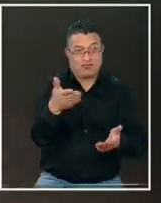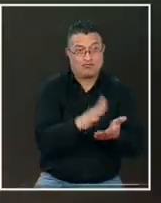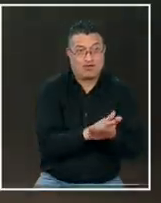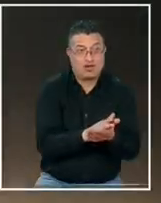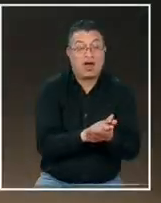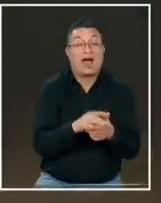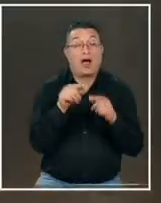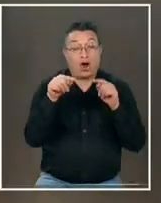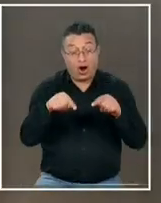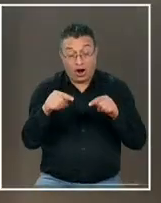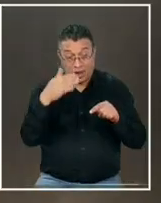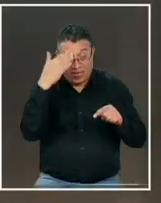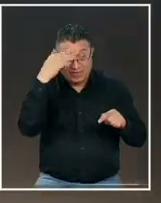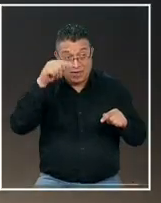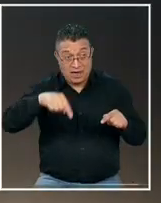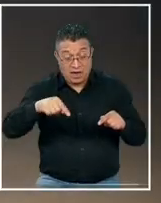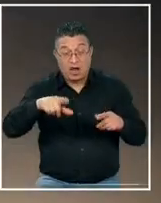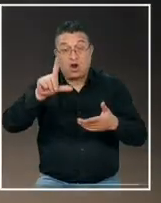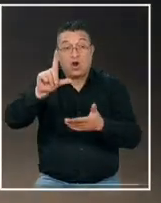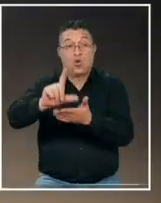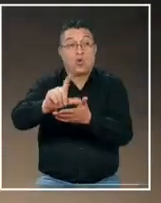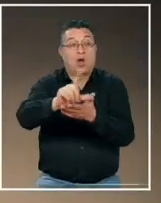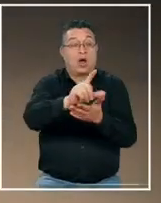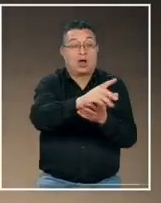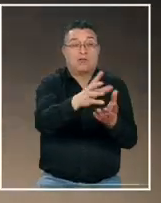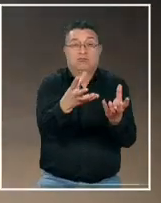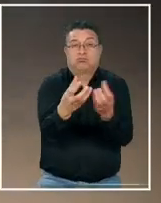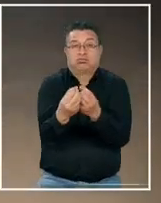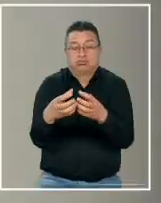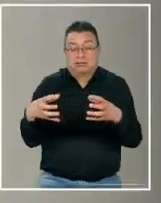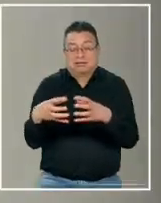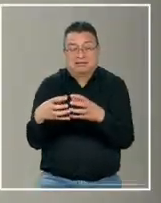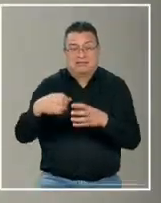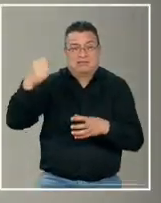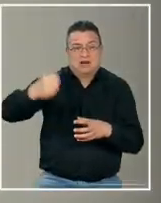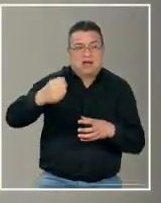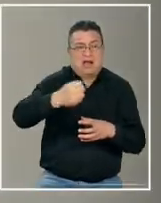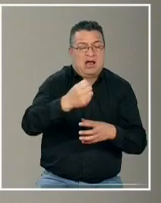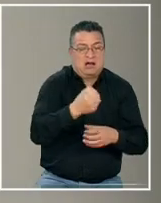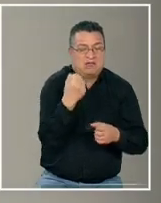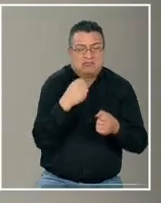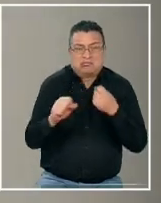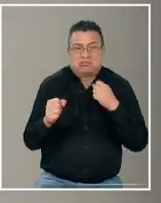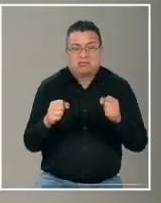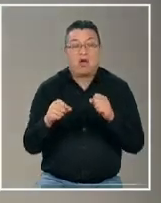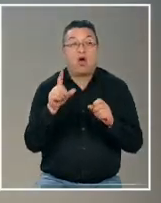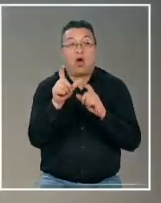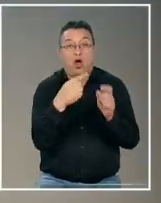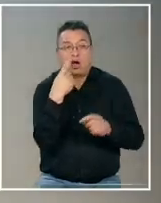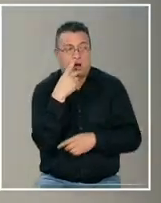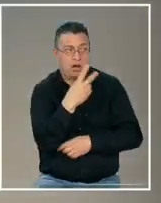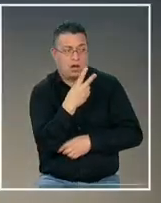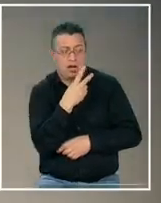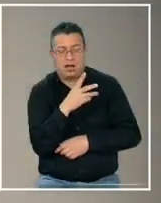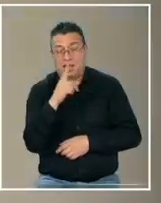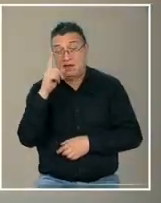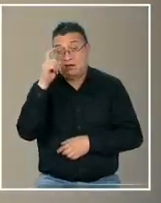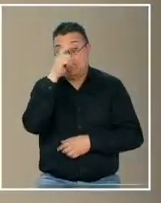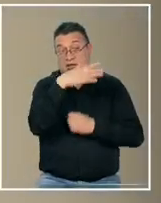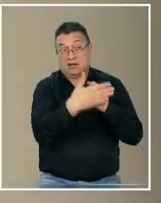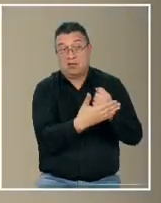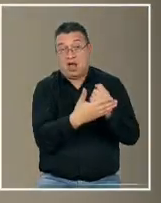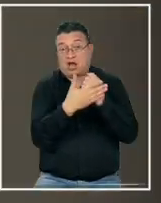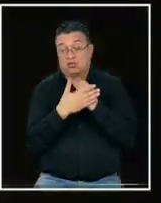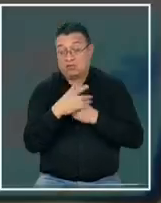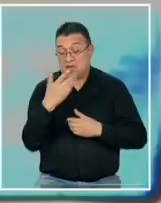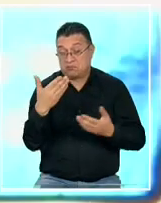así que por estos días con áreas completas bajo el control de pandillas numerosas provincias ven muy difícil la llegada de ayuda